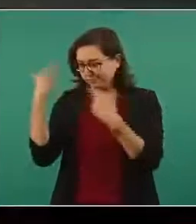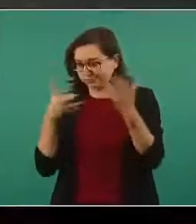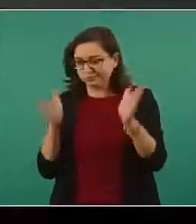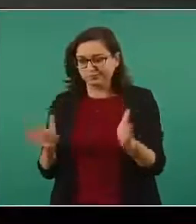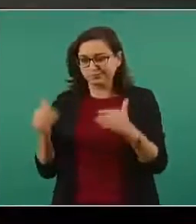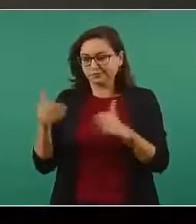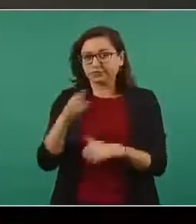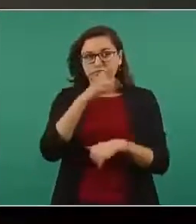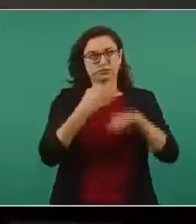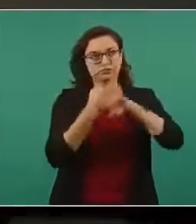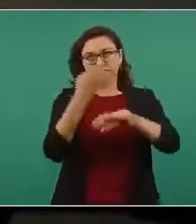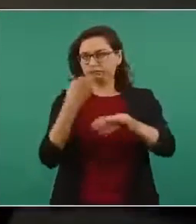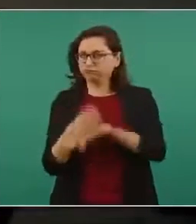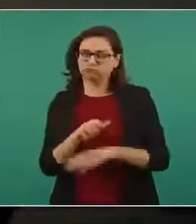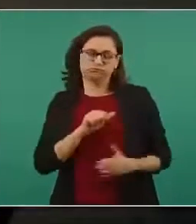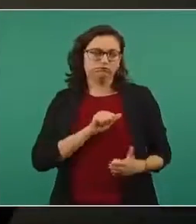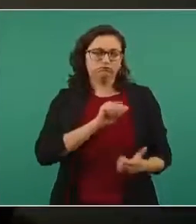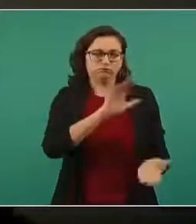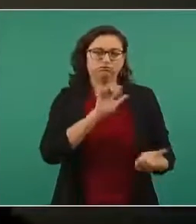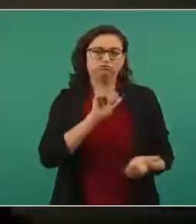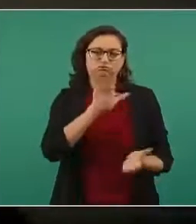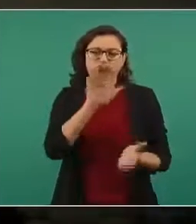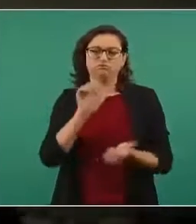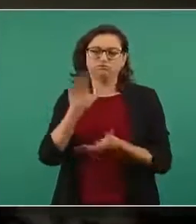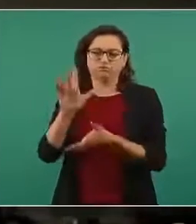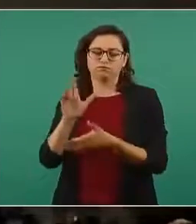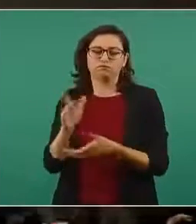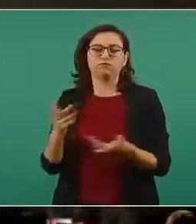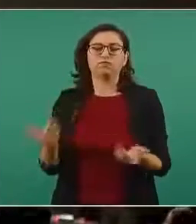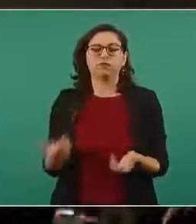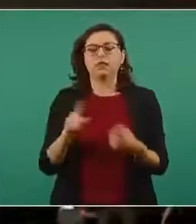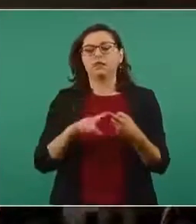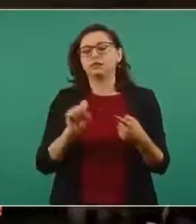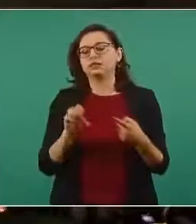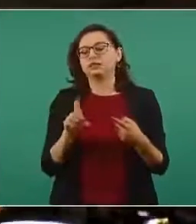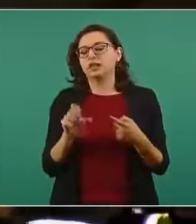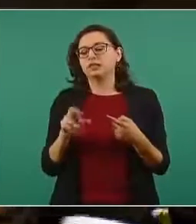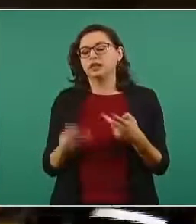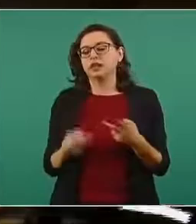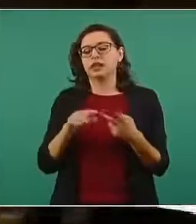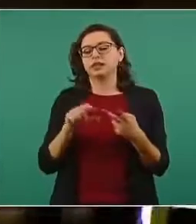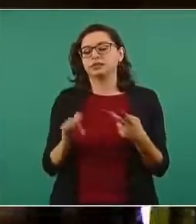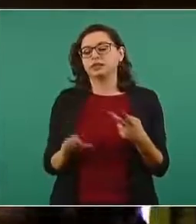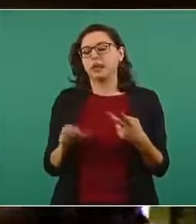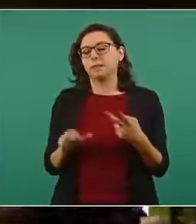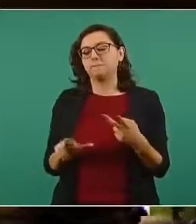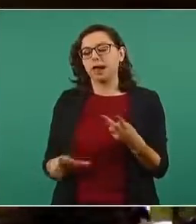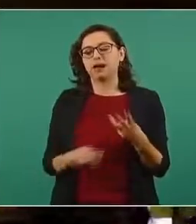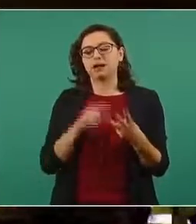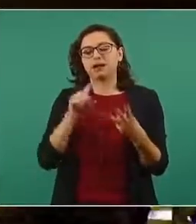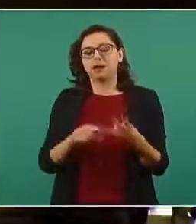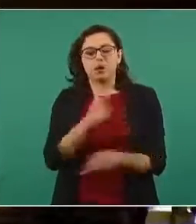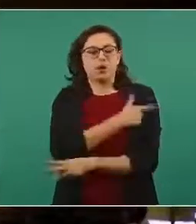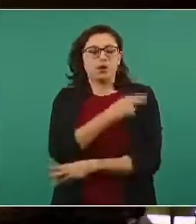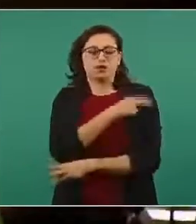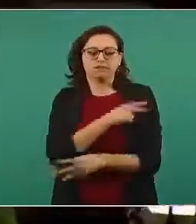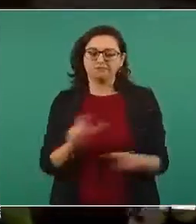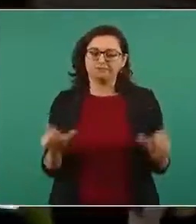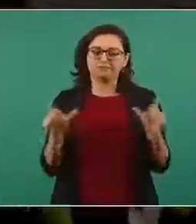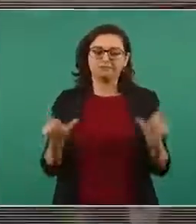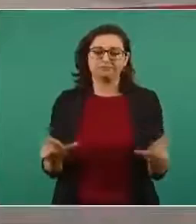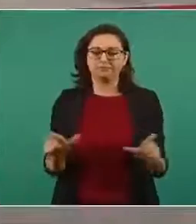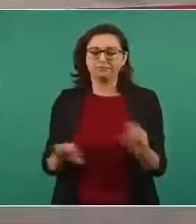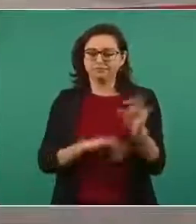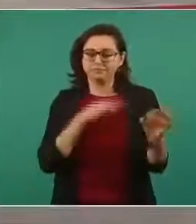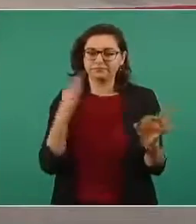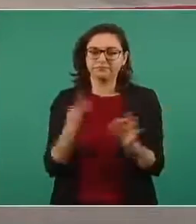a las entidades federativas bajo la custodia de Sedena, Semar y la Guardia Nacional. ¿Es cuánto, señor